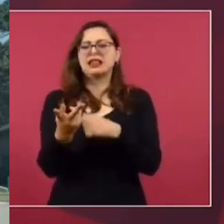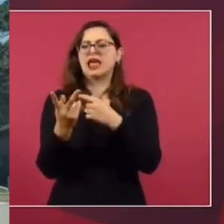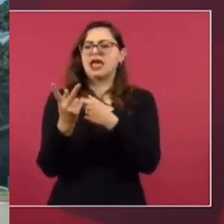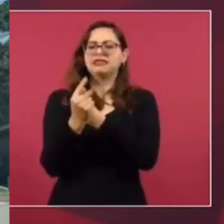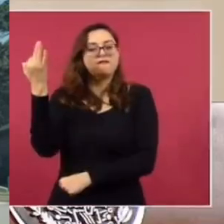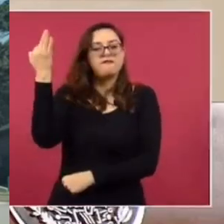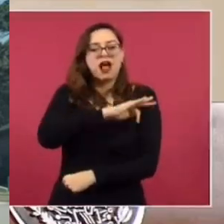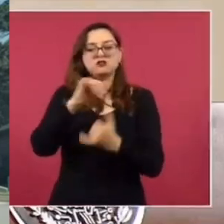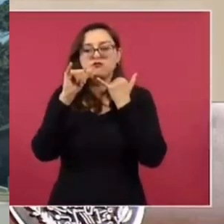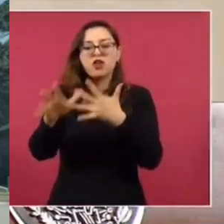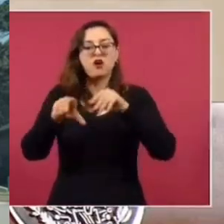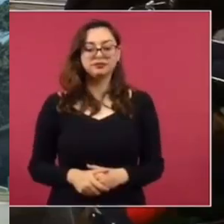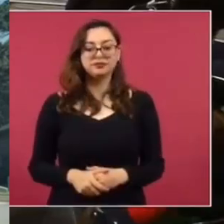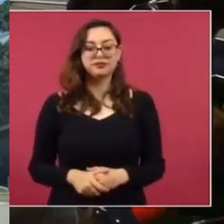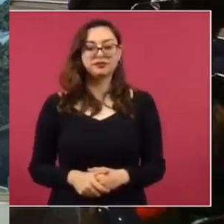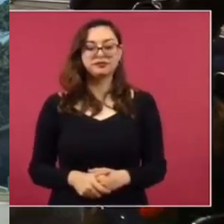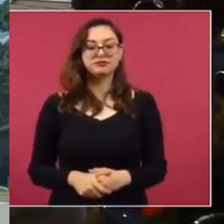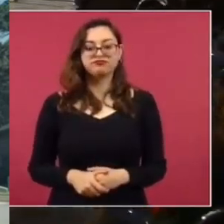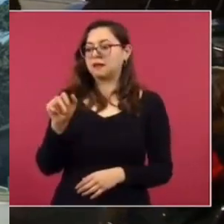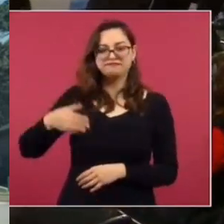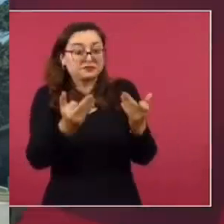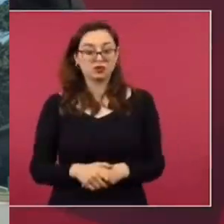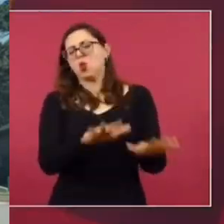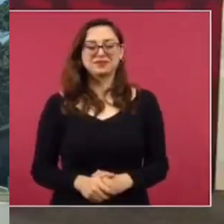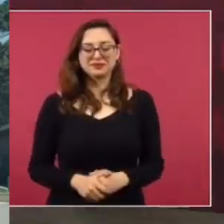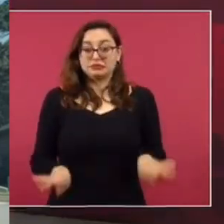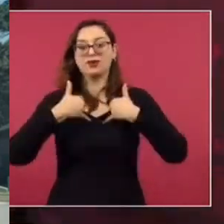cuando García Luna, cuando agarraron Vallarta.